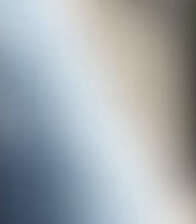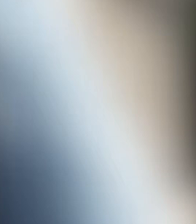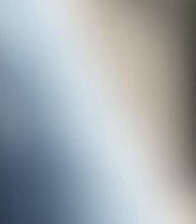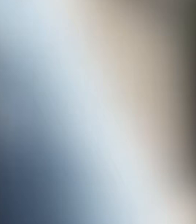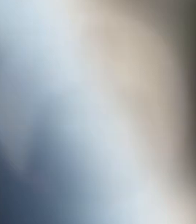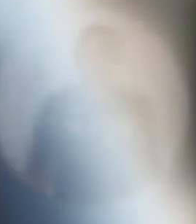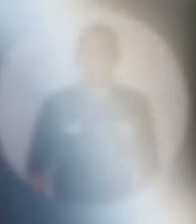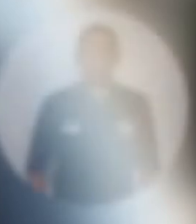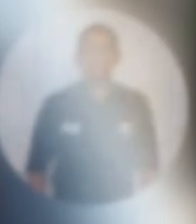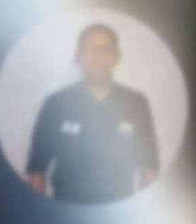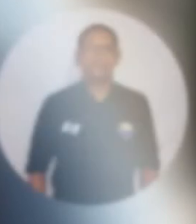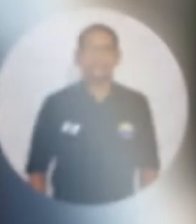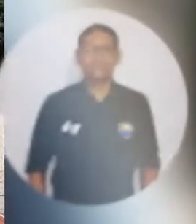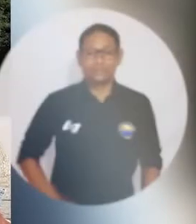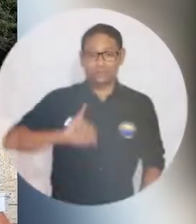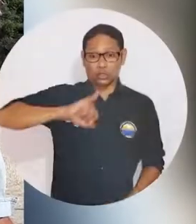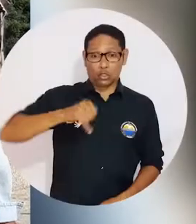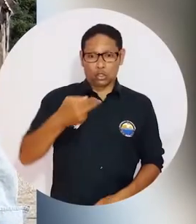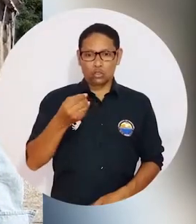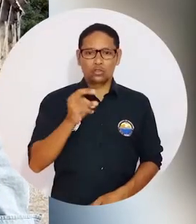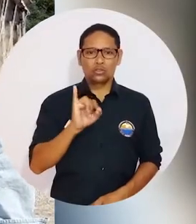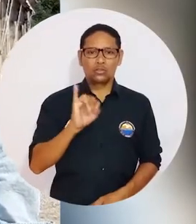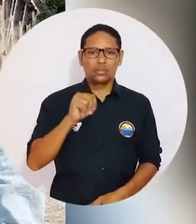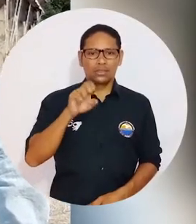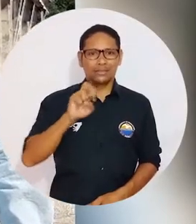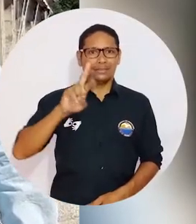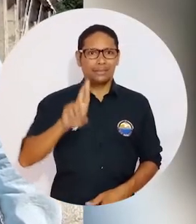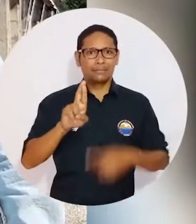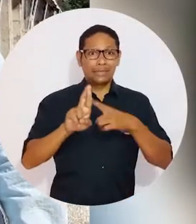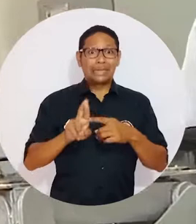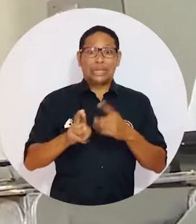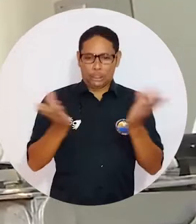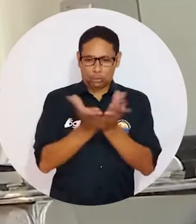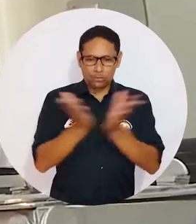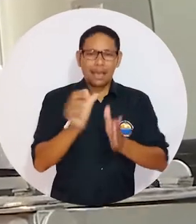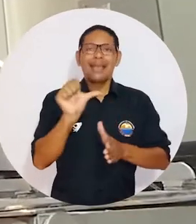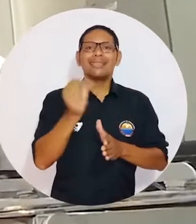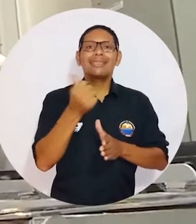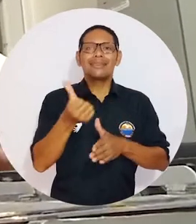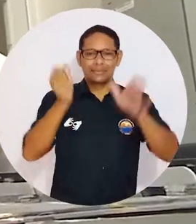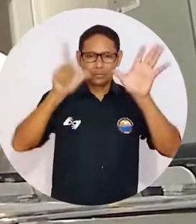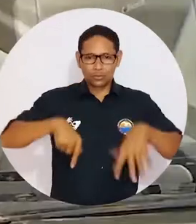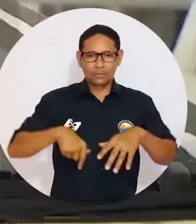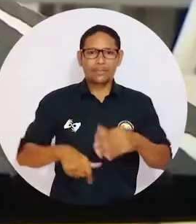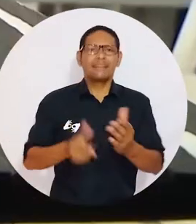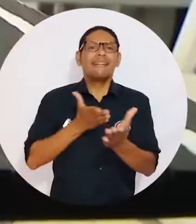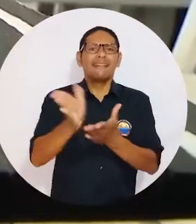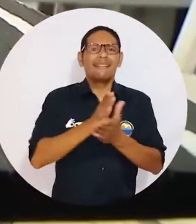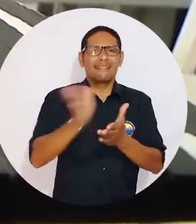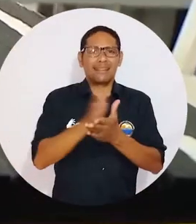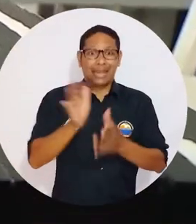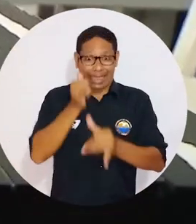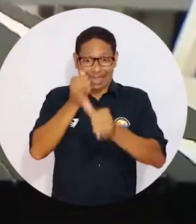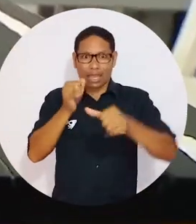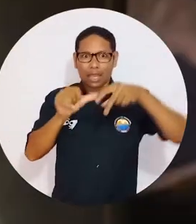Joymer Caciani Acosta, estudiante de décimo semestre del Programa de Ingeniería Civil de la Universidad del Magdalena, dio un